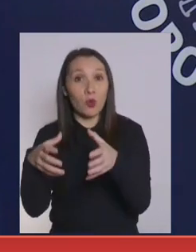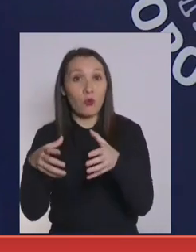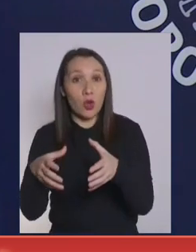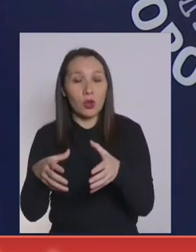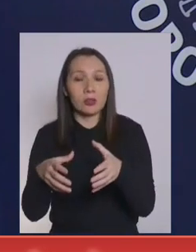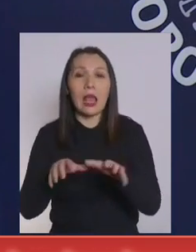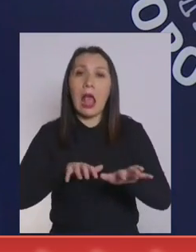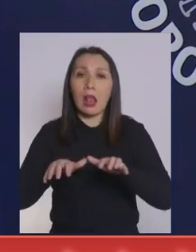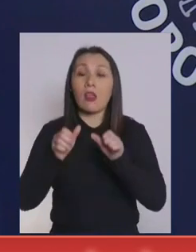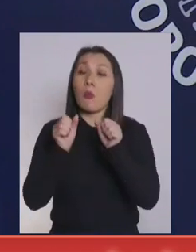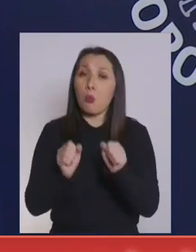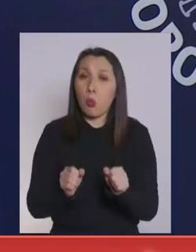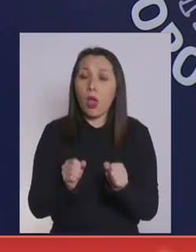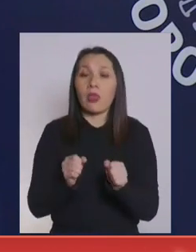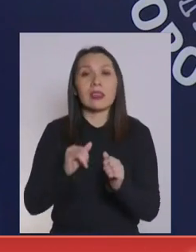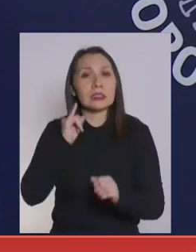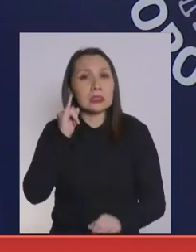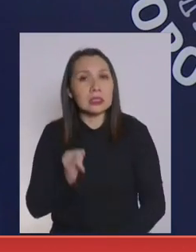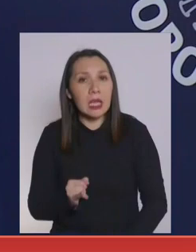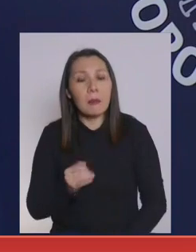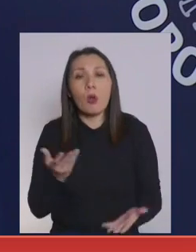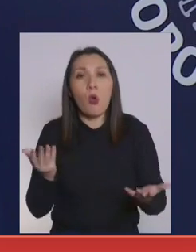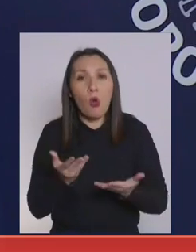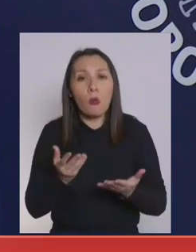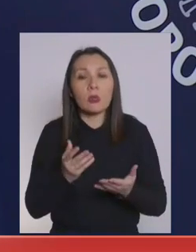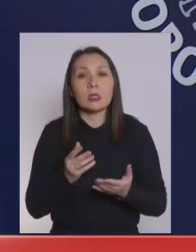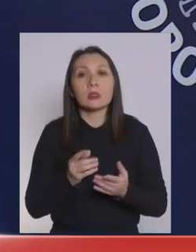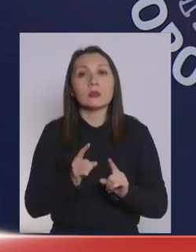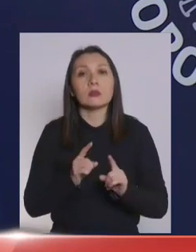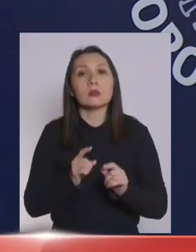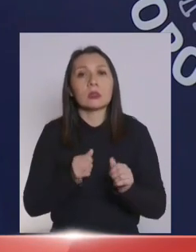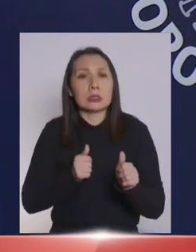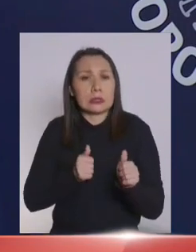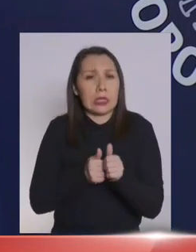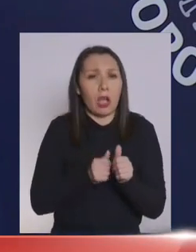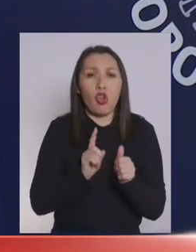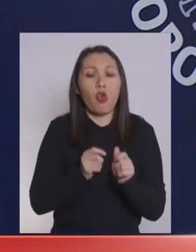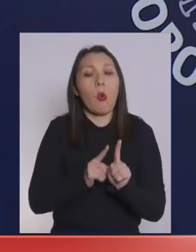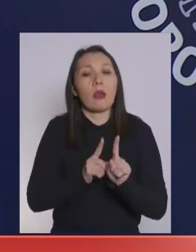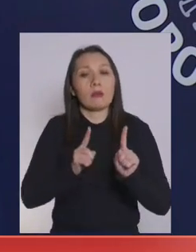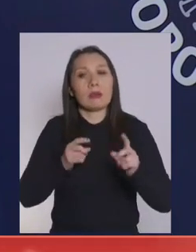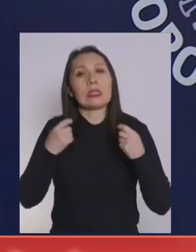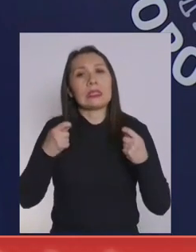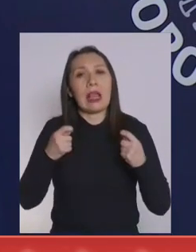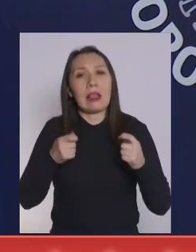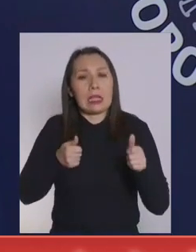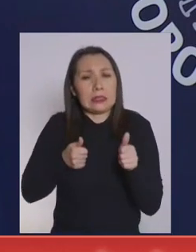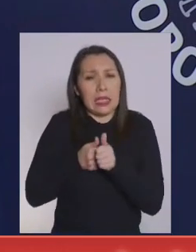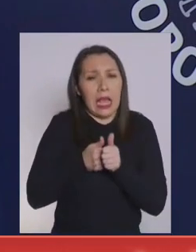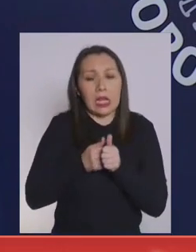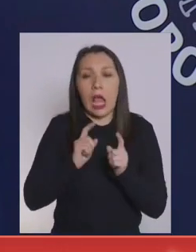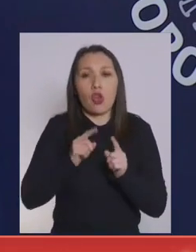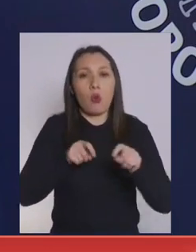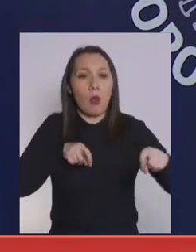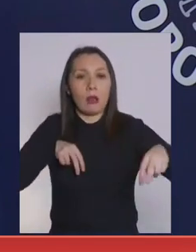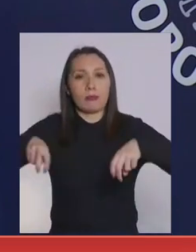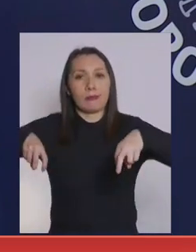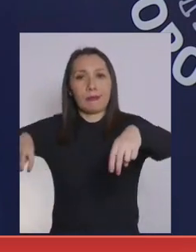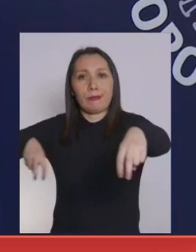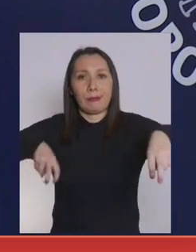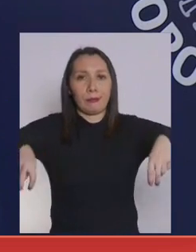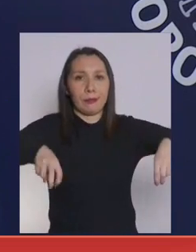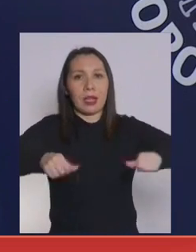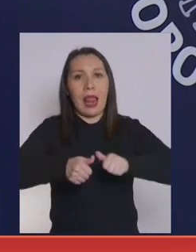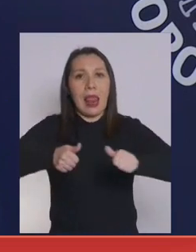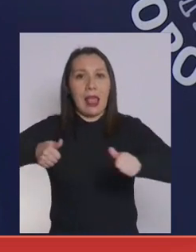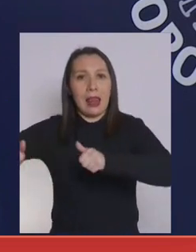actividad que se puede privilegiar siempre y cuando no se mantenga el contacto estrecho, es decir, evitar el contacto directo con la otra persona